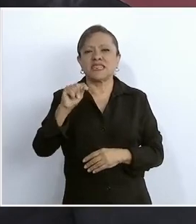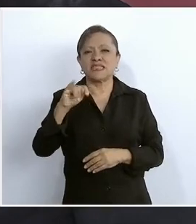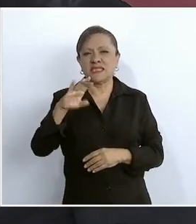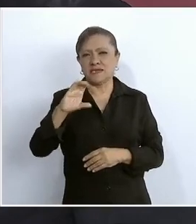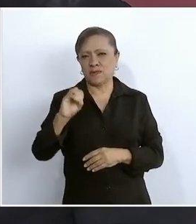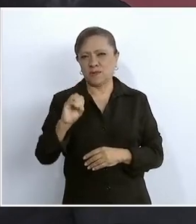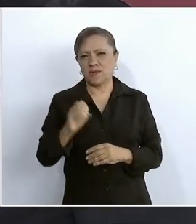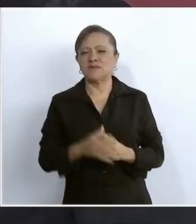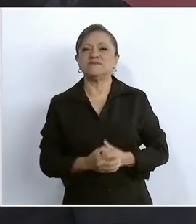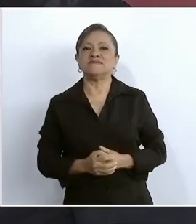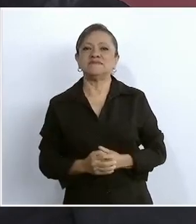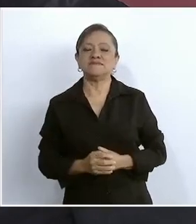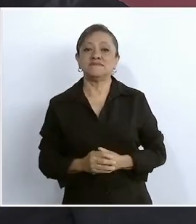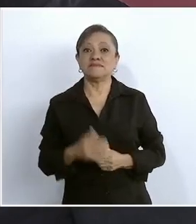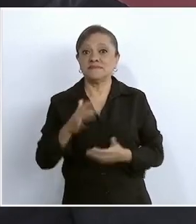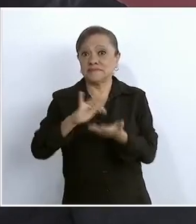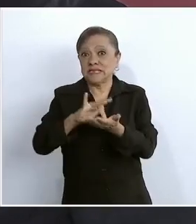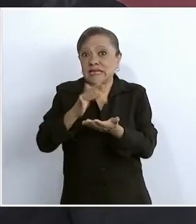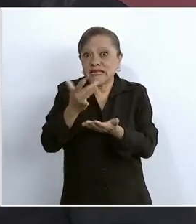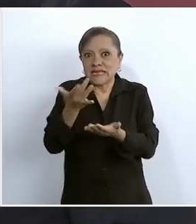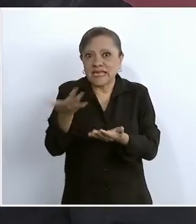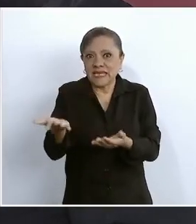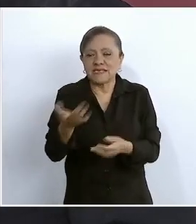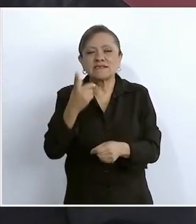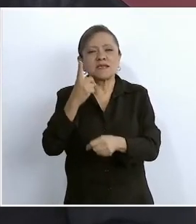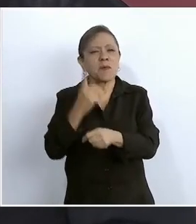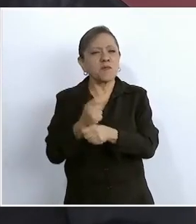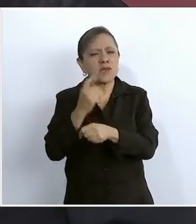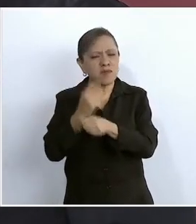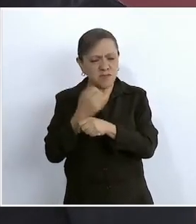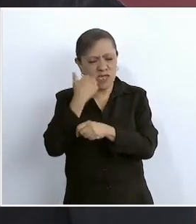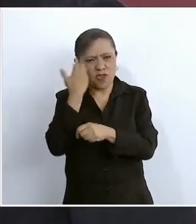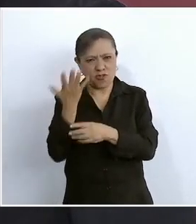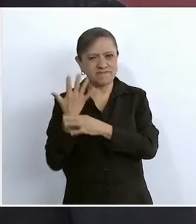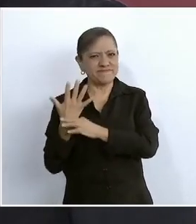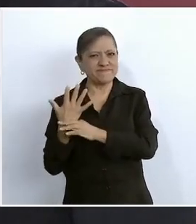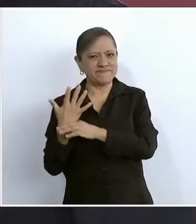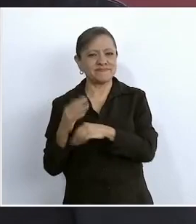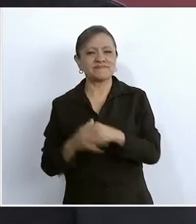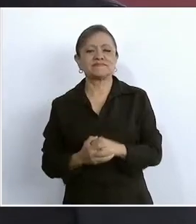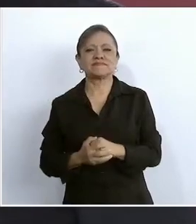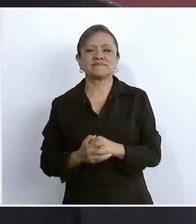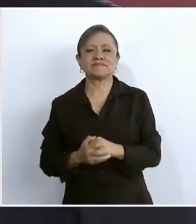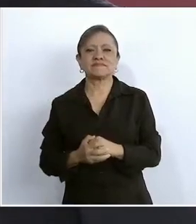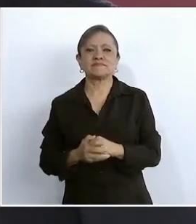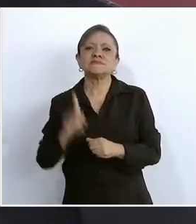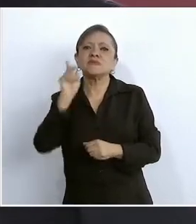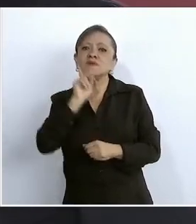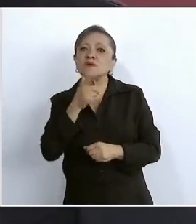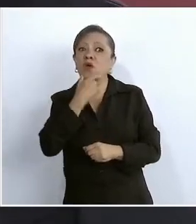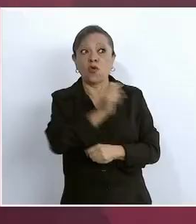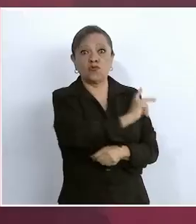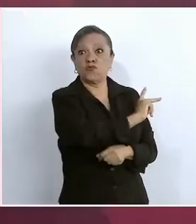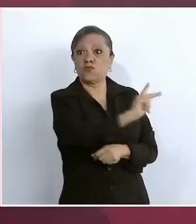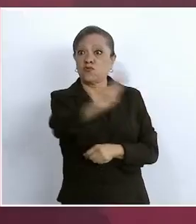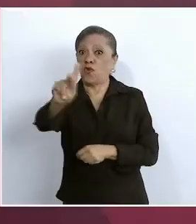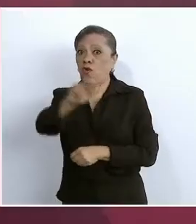agradecerles primero a todas, a todos ustedes,